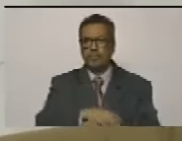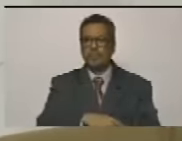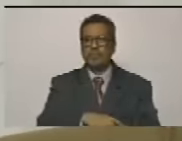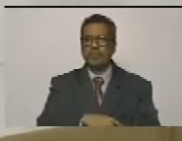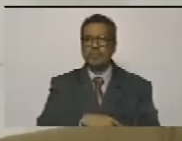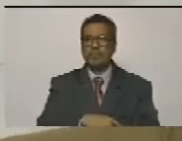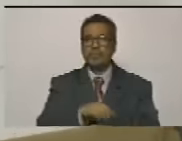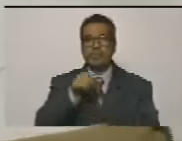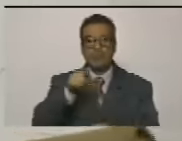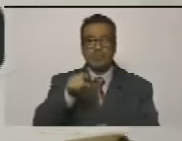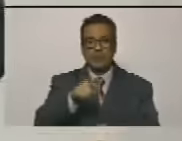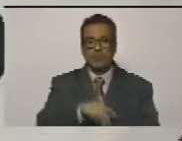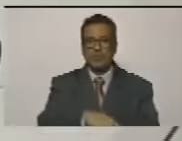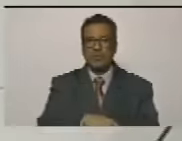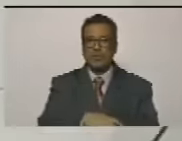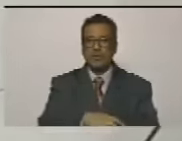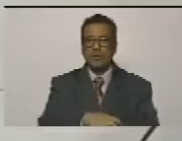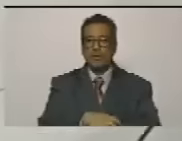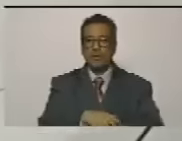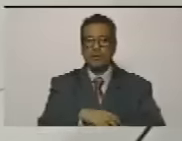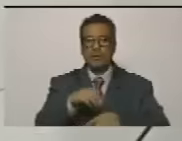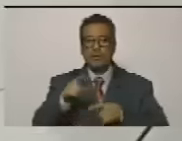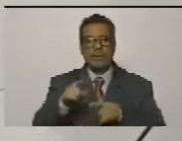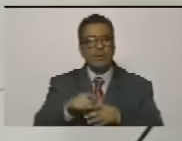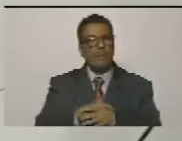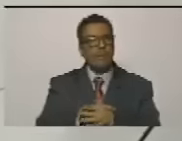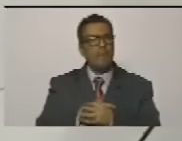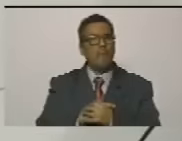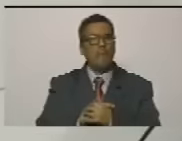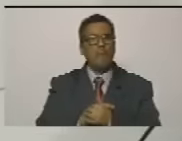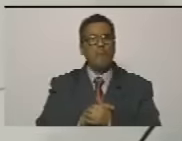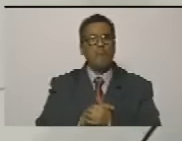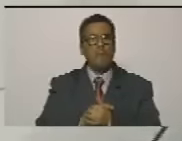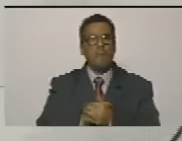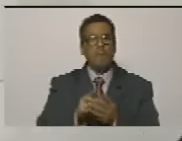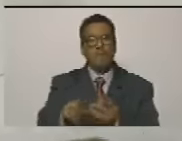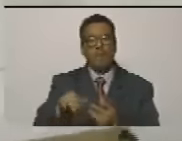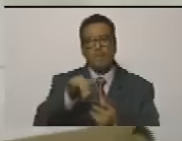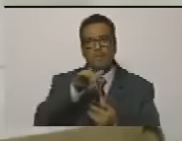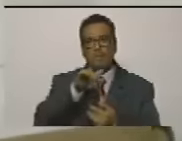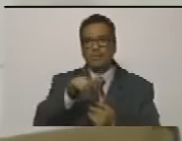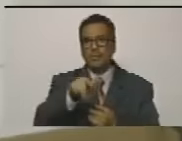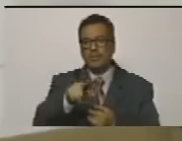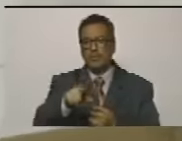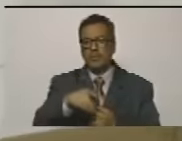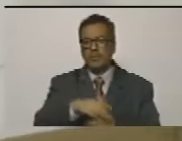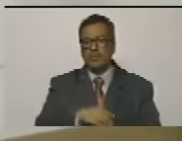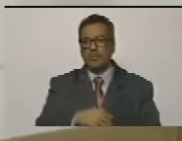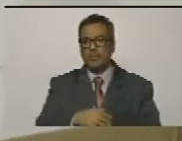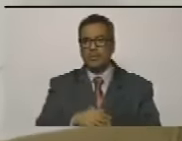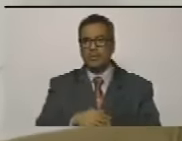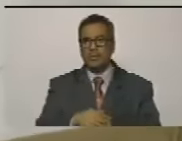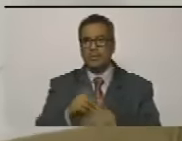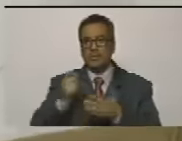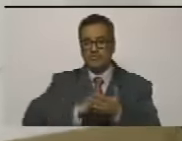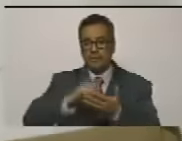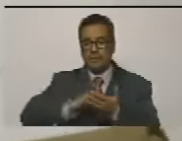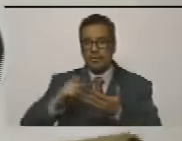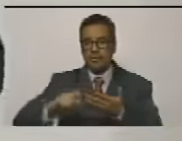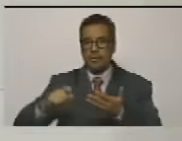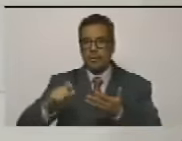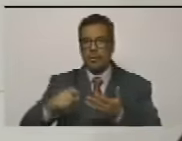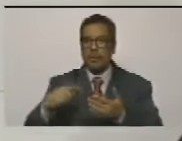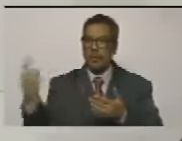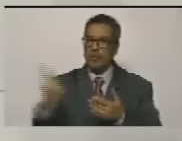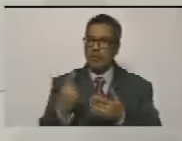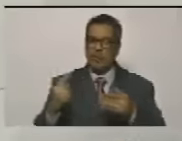esos son esos seres deleznables son los mismos que firmaron un contrato para que